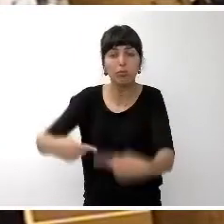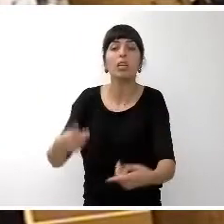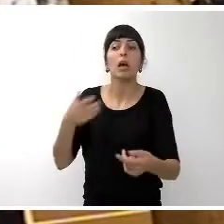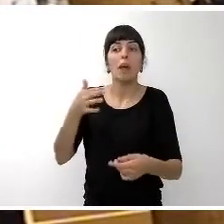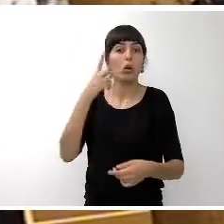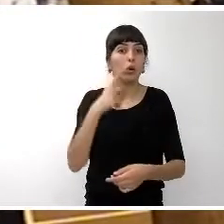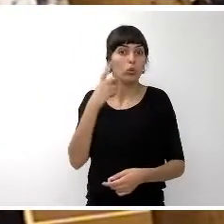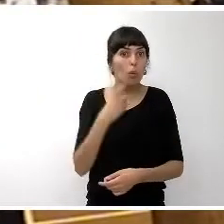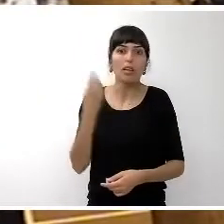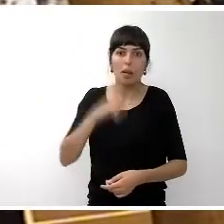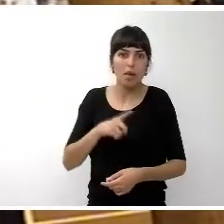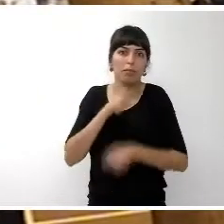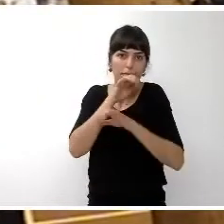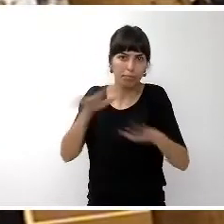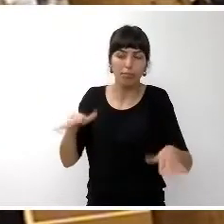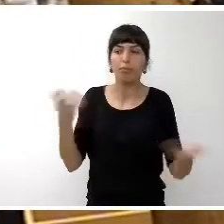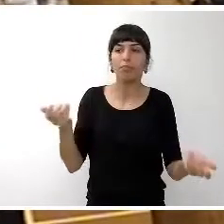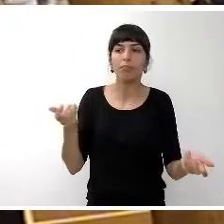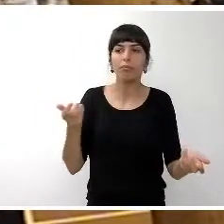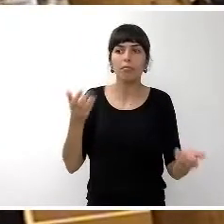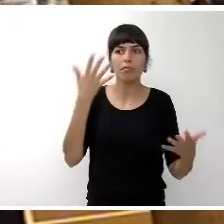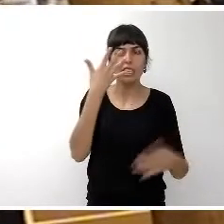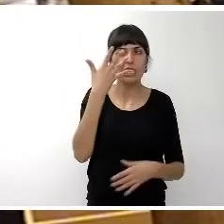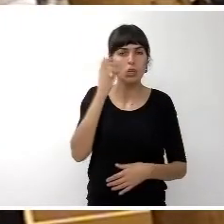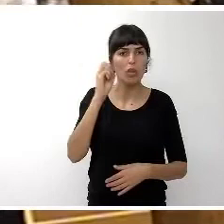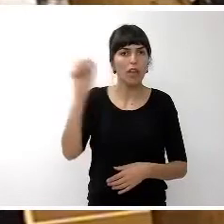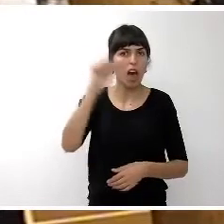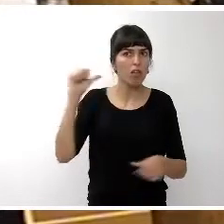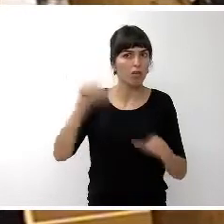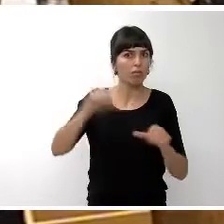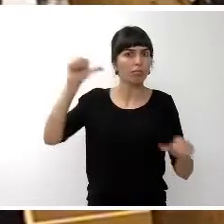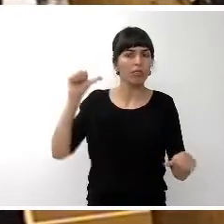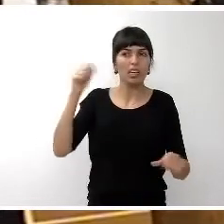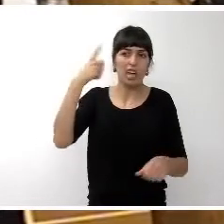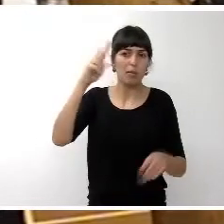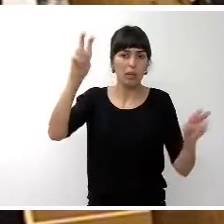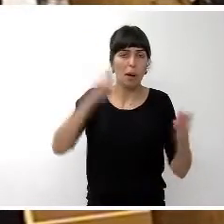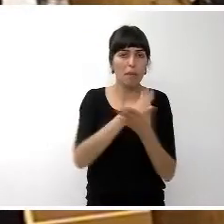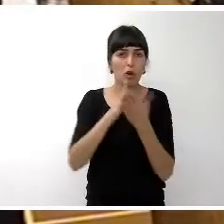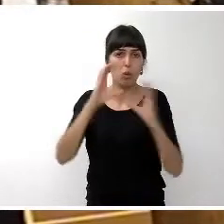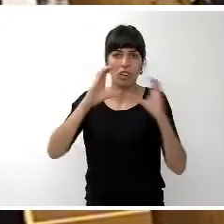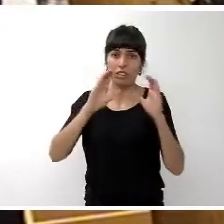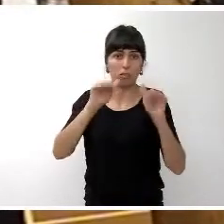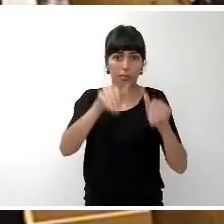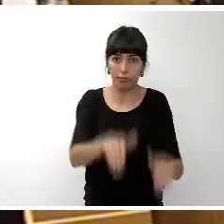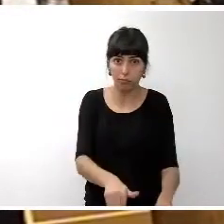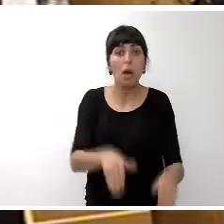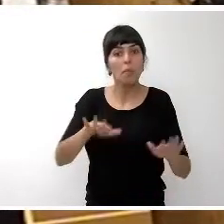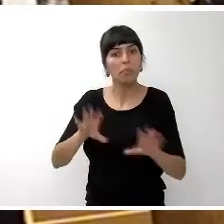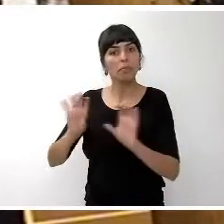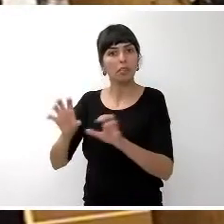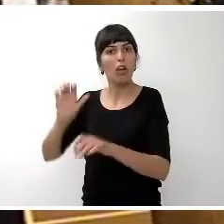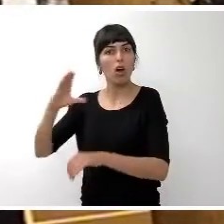Durante casi 50 años, en los cuales todos sabemos que muchos medios de comunicación han caído, Radio ECA ha luchado, ha